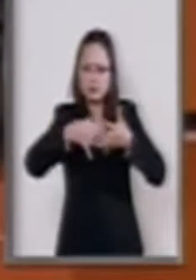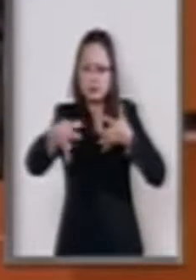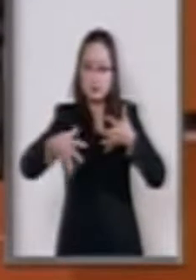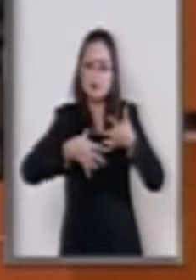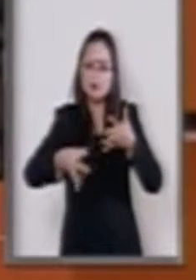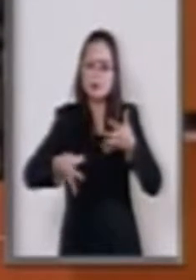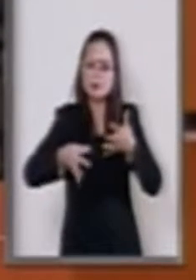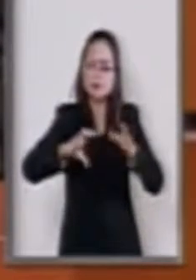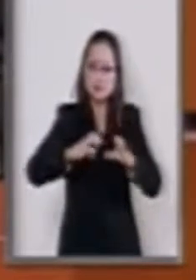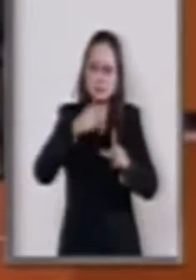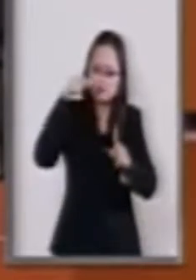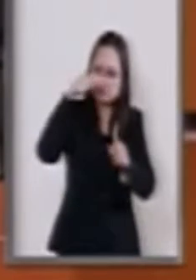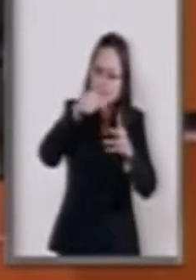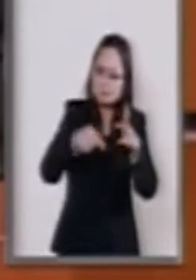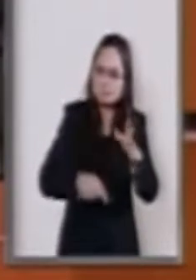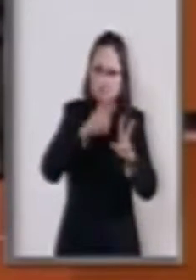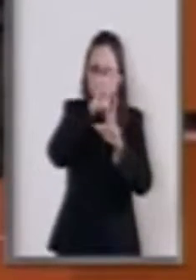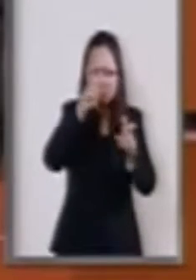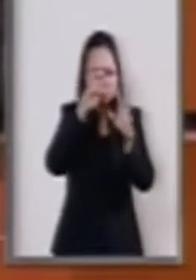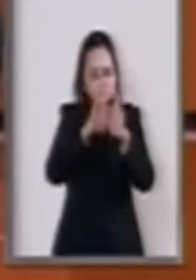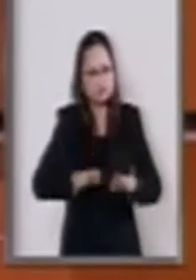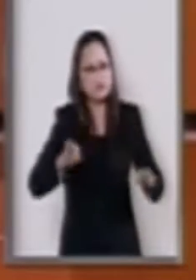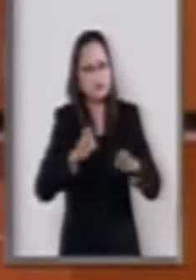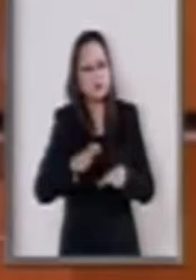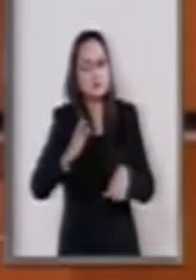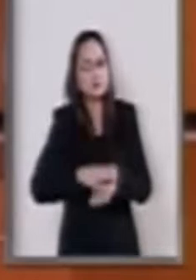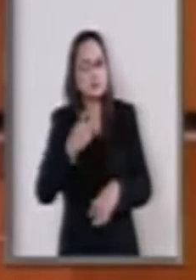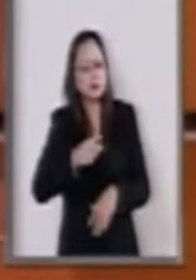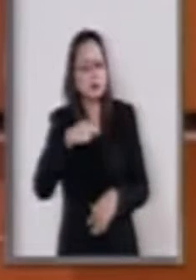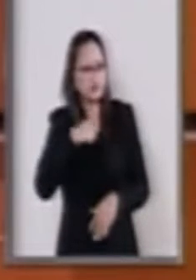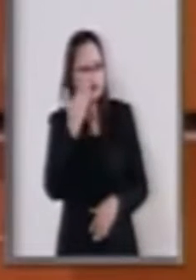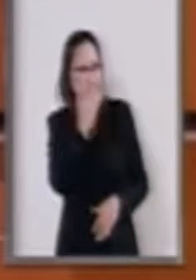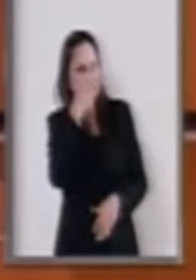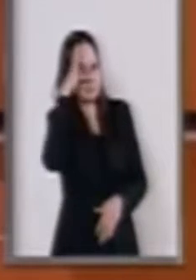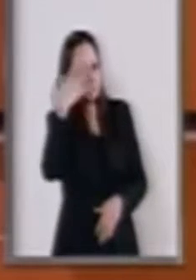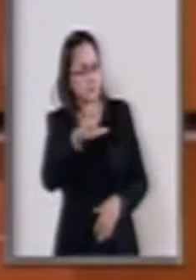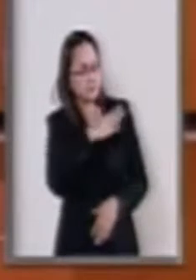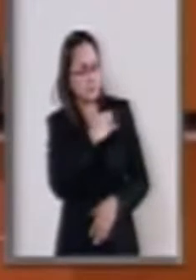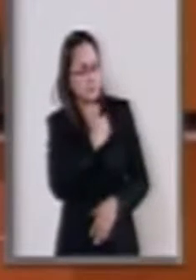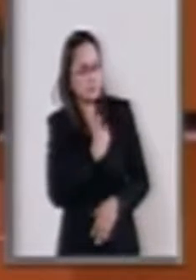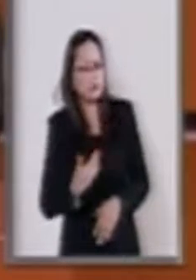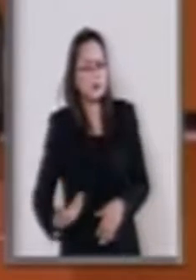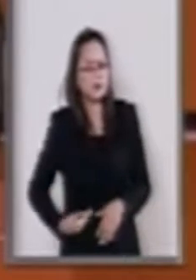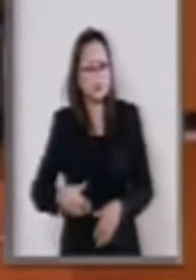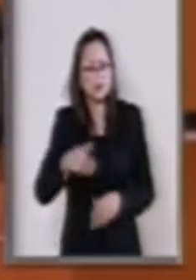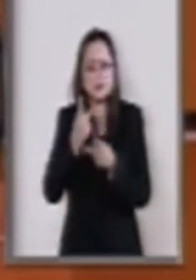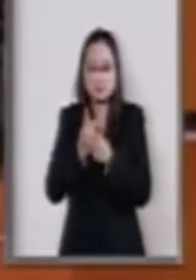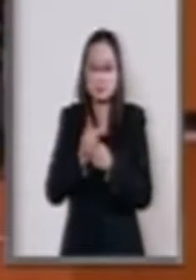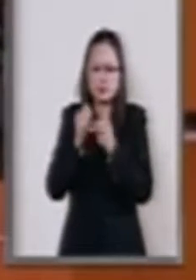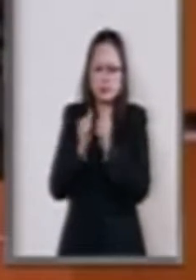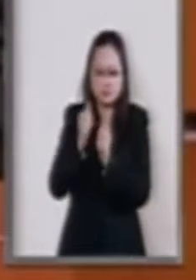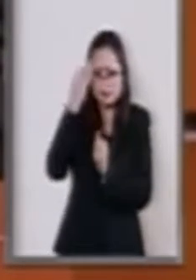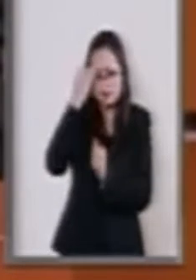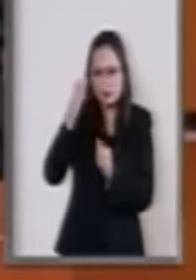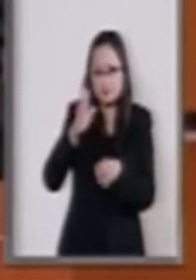tópicos concretos. Por ello, pido a señor presidente, tolerancia en el tiempo, ya que al tiempo que